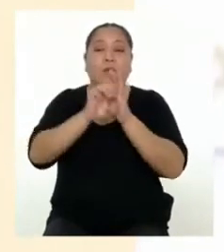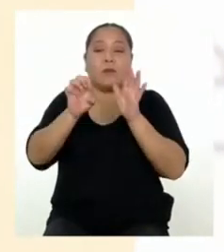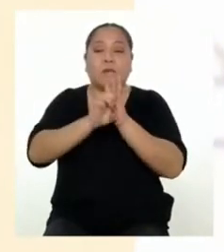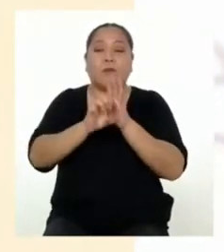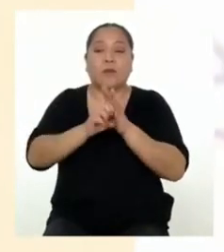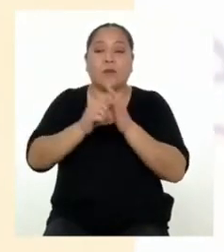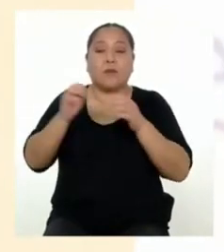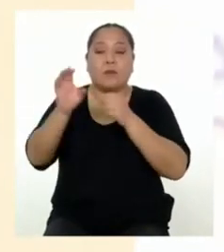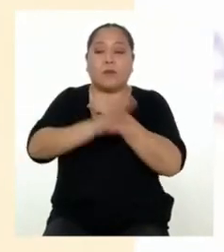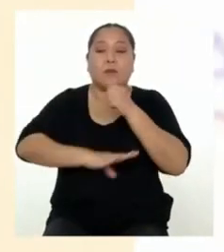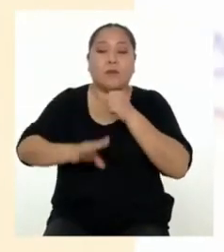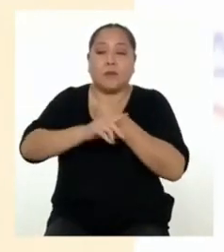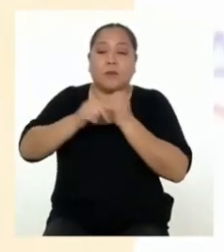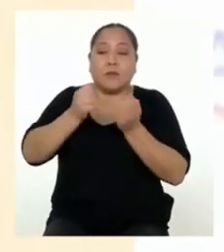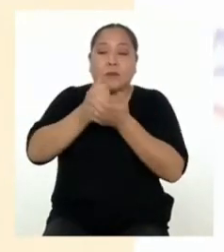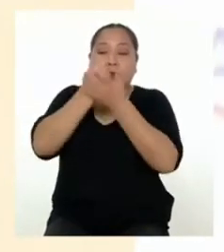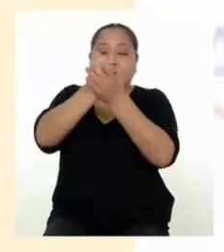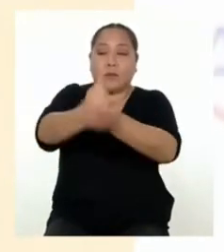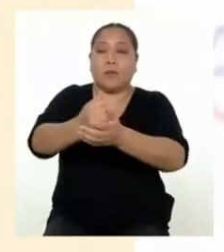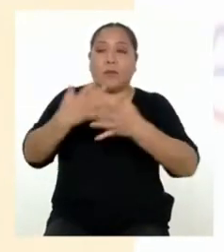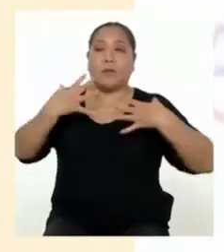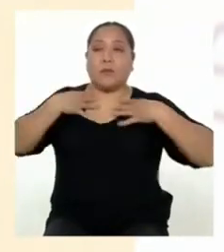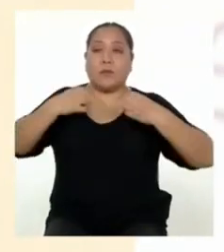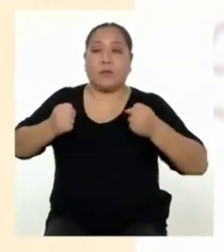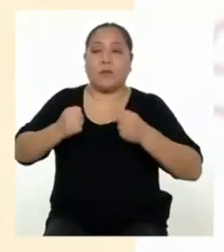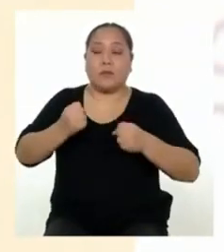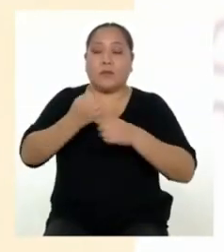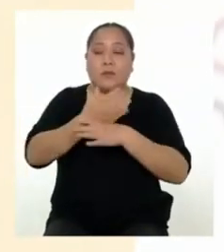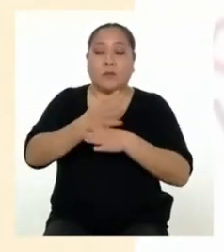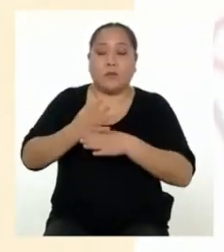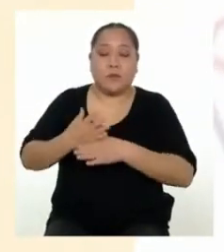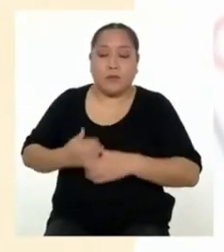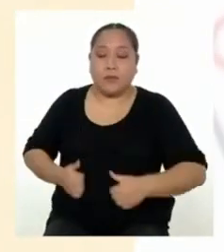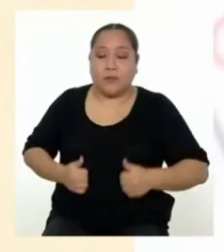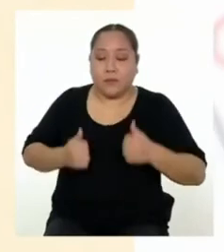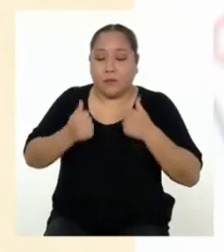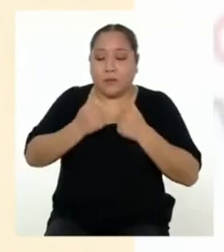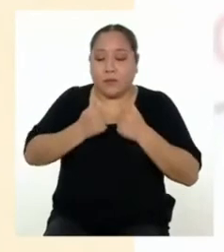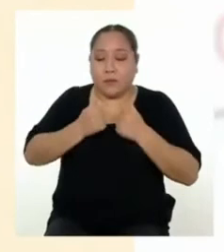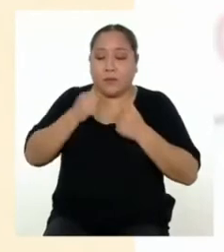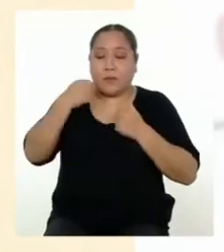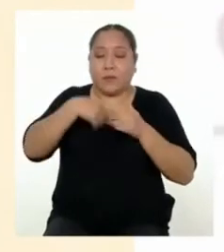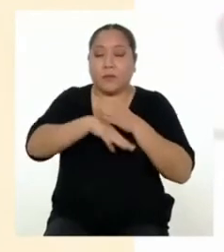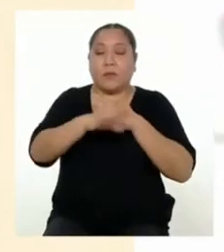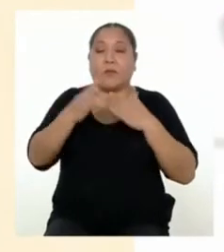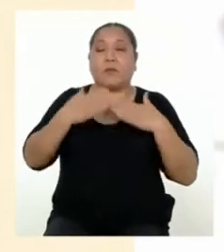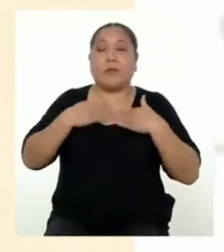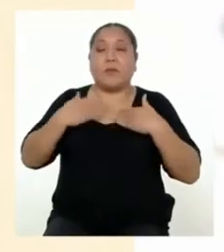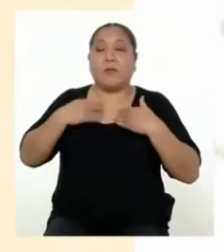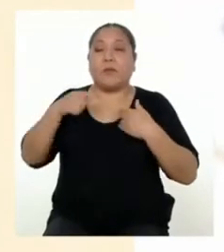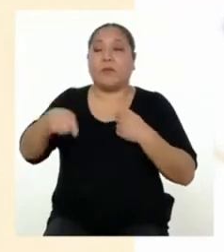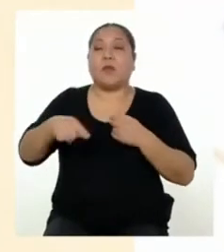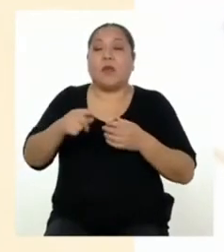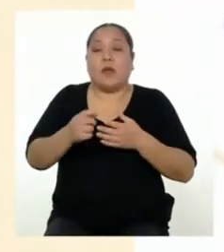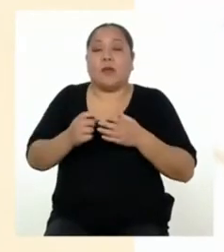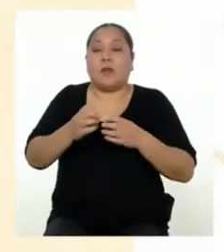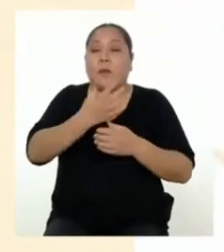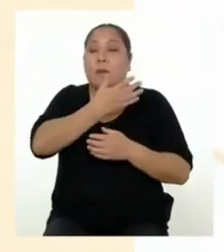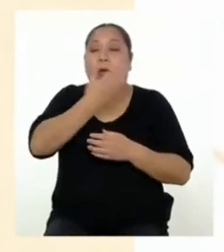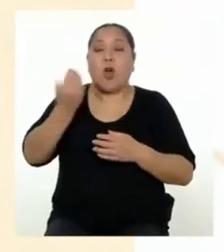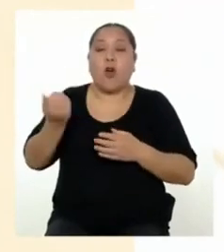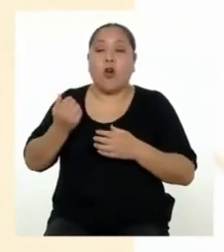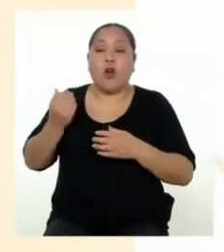contribuir a una sana convivencia en el hogar y a que se fortalezcan nuestros vínculos como familia.